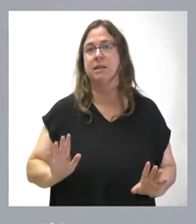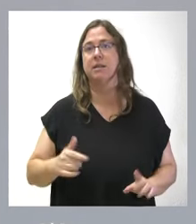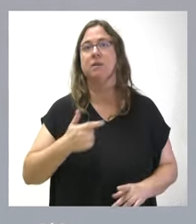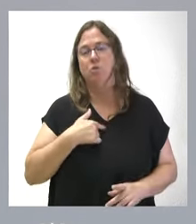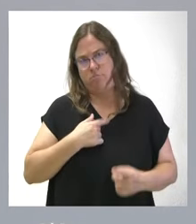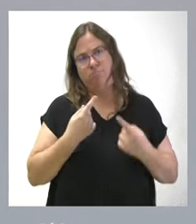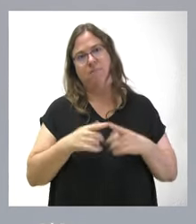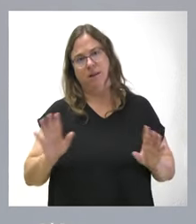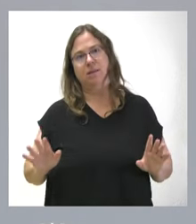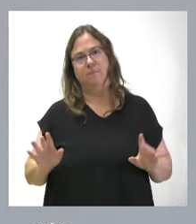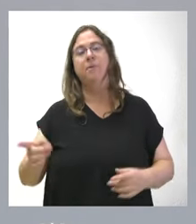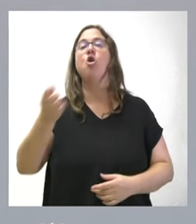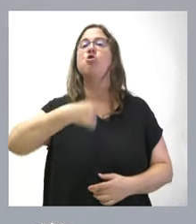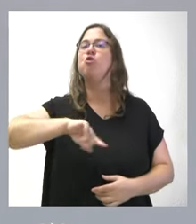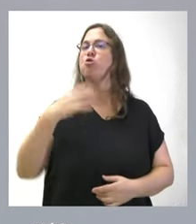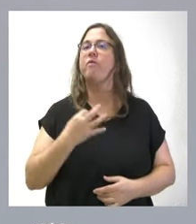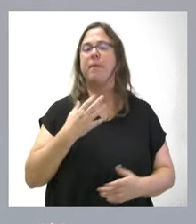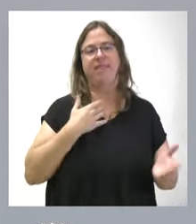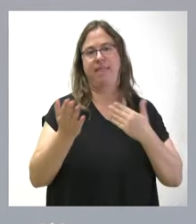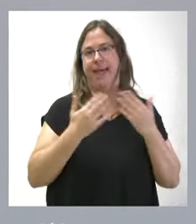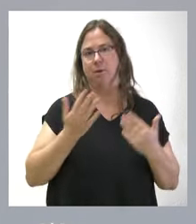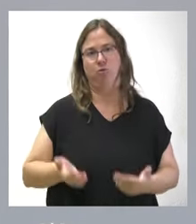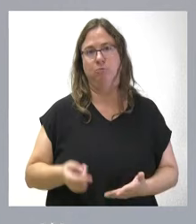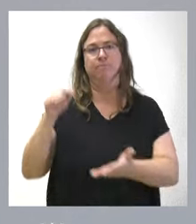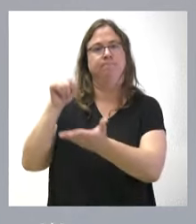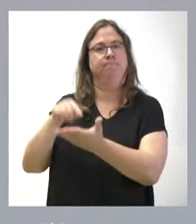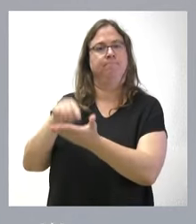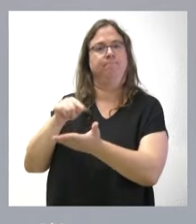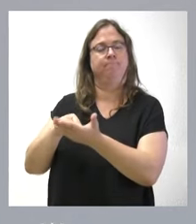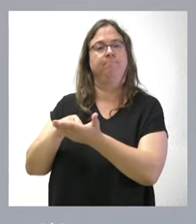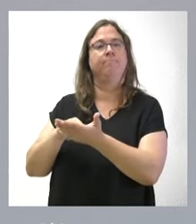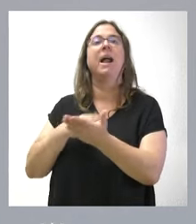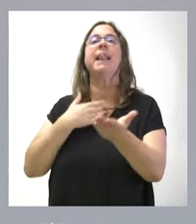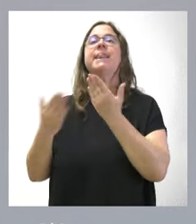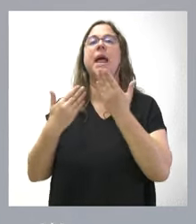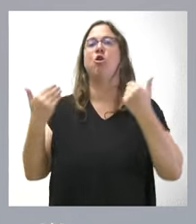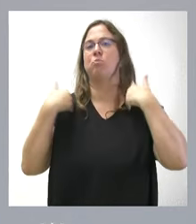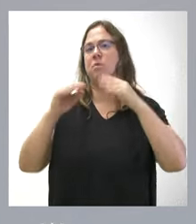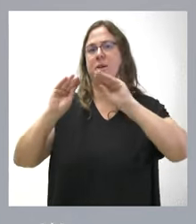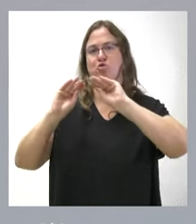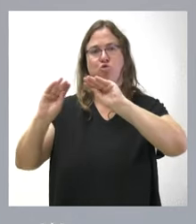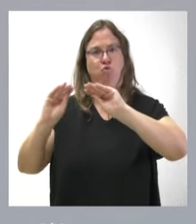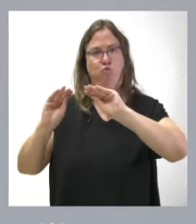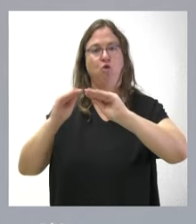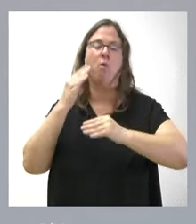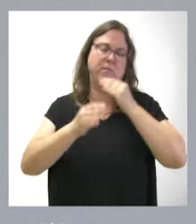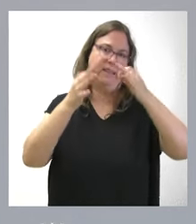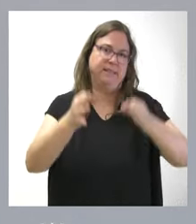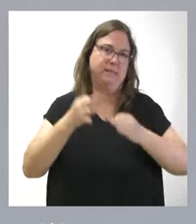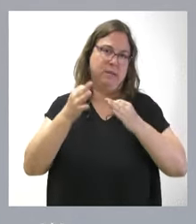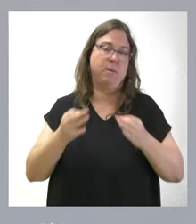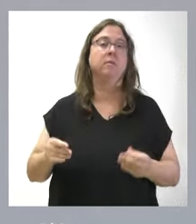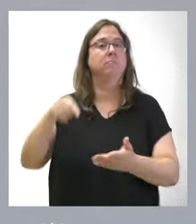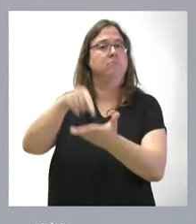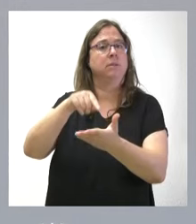hay un trecho. Nosotros lo que tenemos que actuar es por la vía del diálogo y exigir al Gobierno que solucione este problema, que es su responsabilidad. Y esto es lo que vamos a hacer siempre, exigir esta